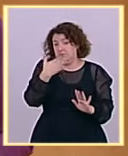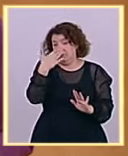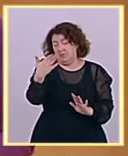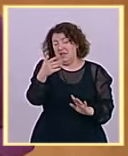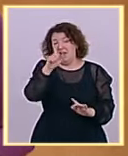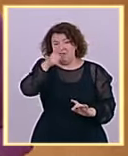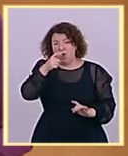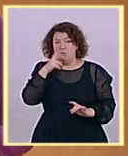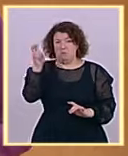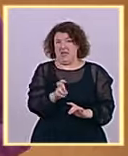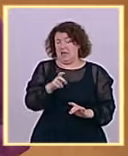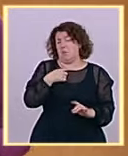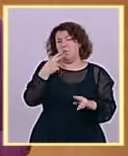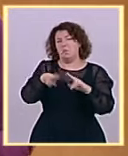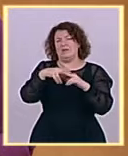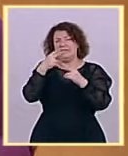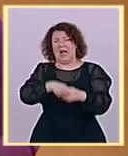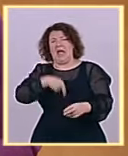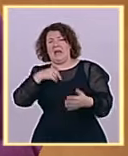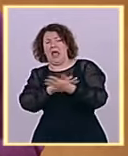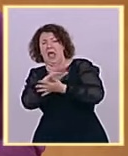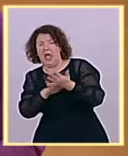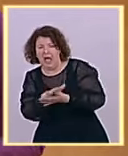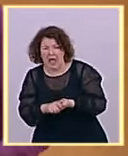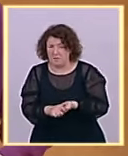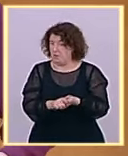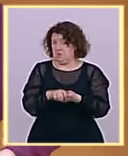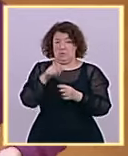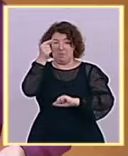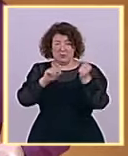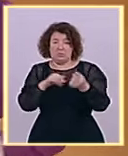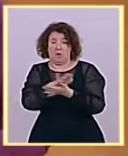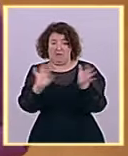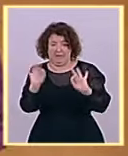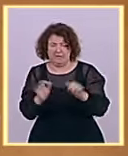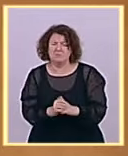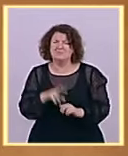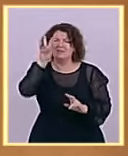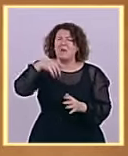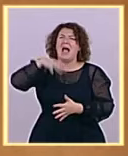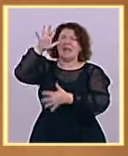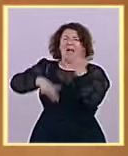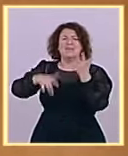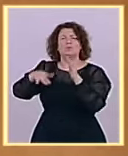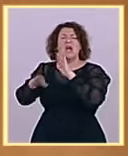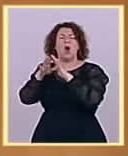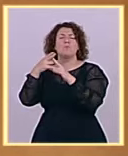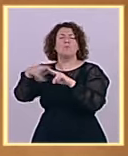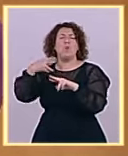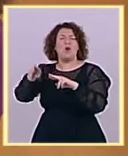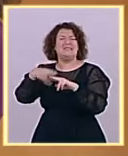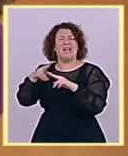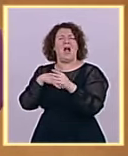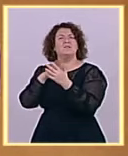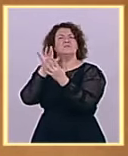Cataluña lo que busca es mantener a Sánchez en la Moncloa. Mire usted, señor Feijóo, la